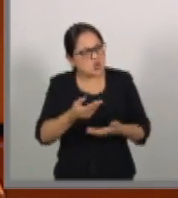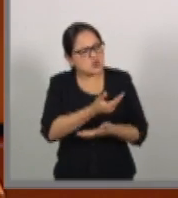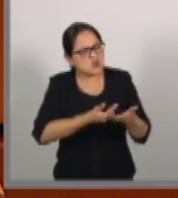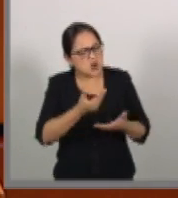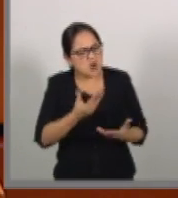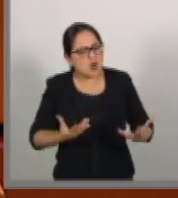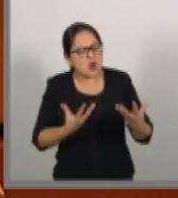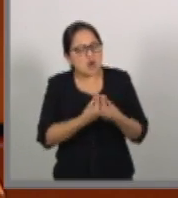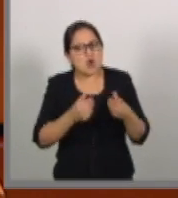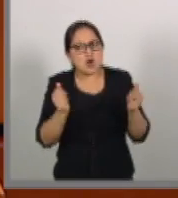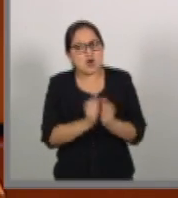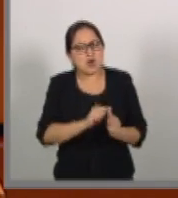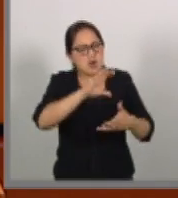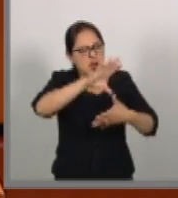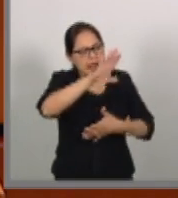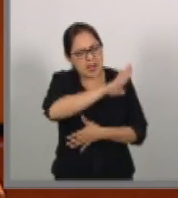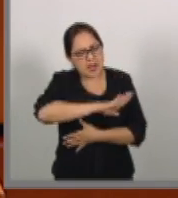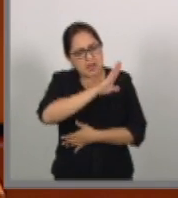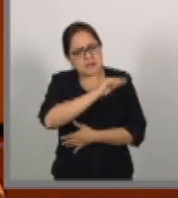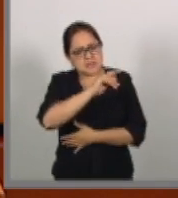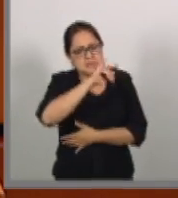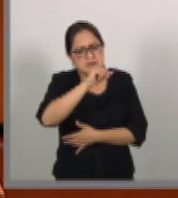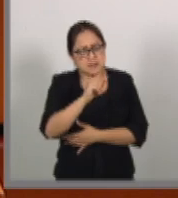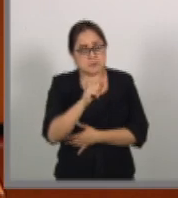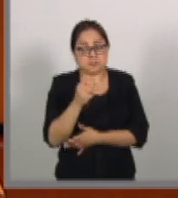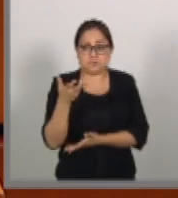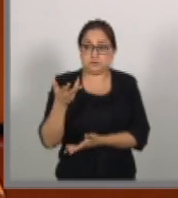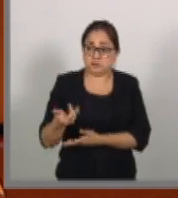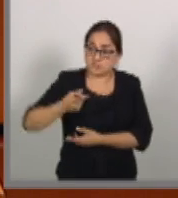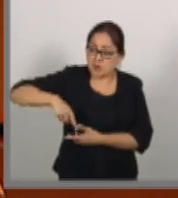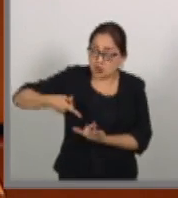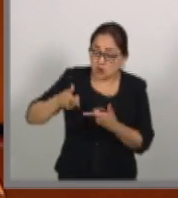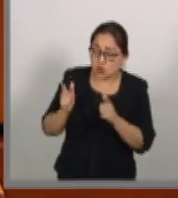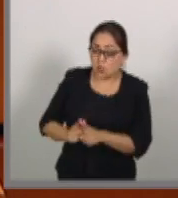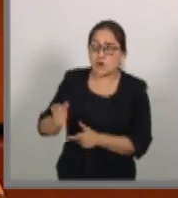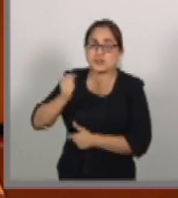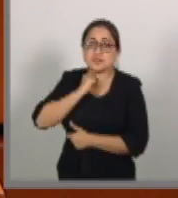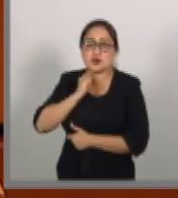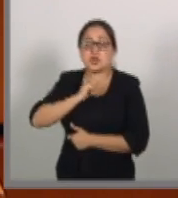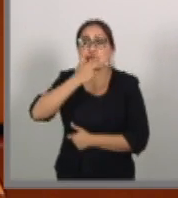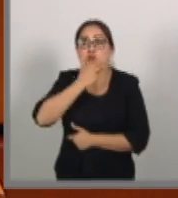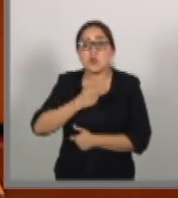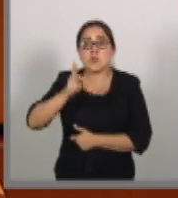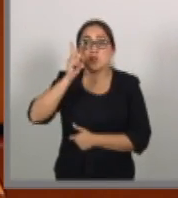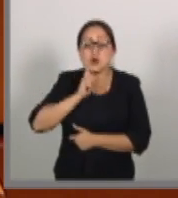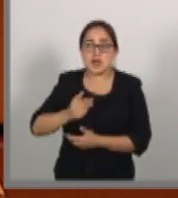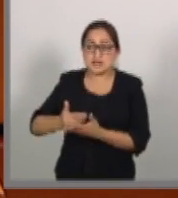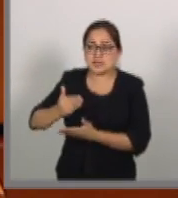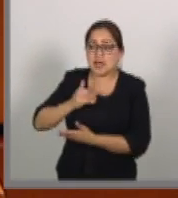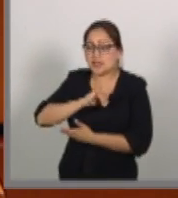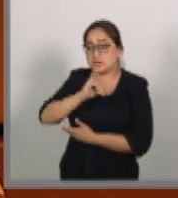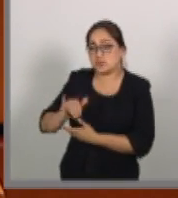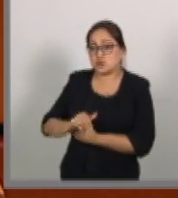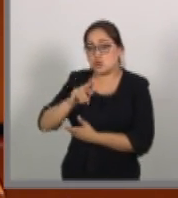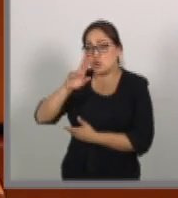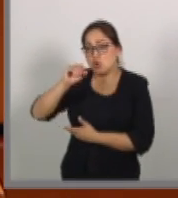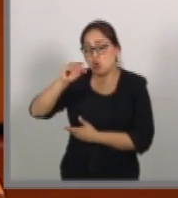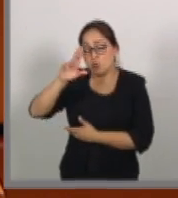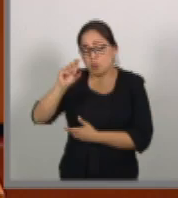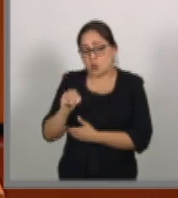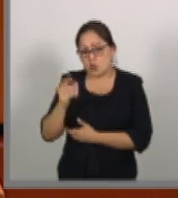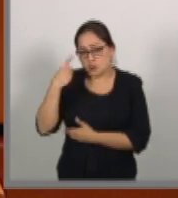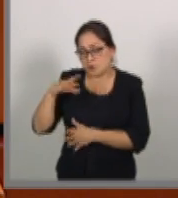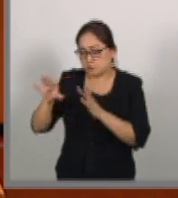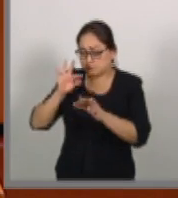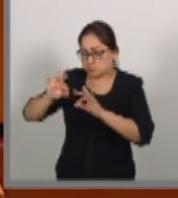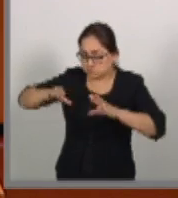grupo de senadoras y senadores fuimos designados por un acuerdo de la Junta de Coordinación Política de